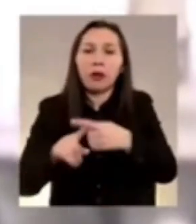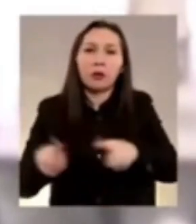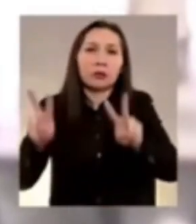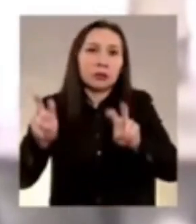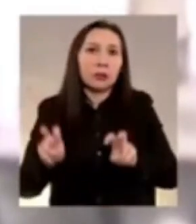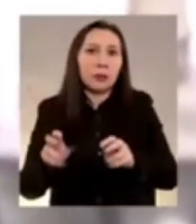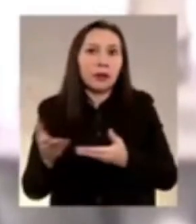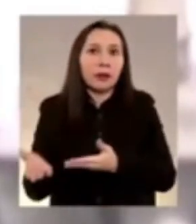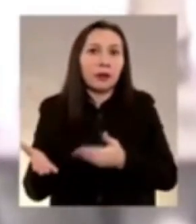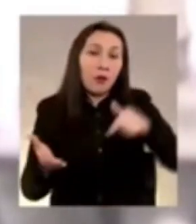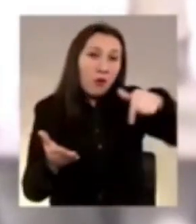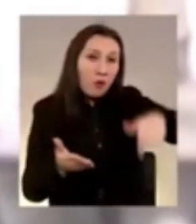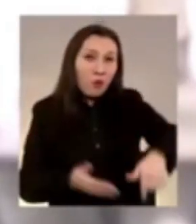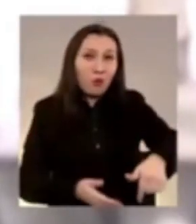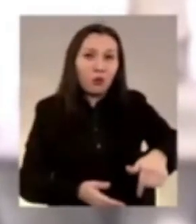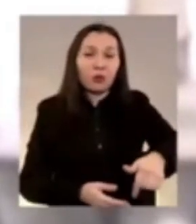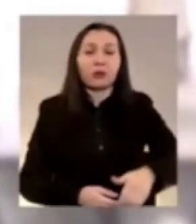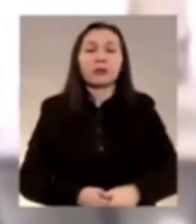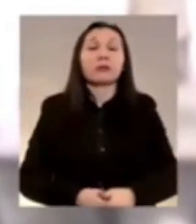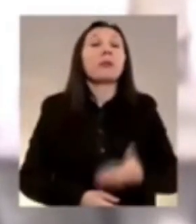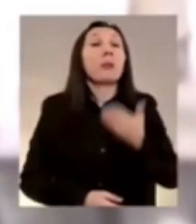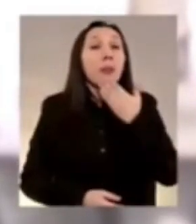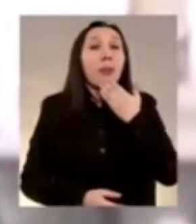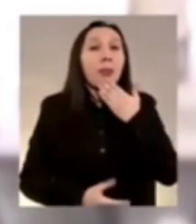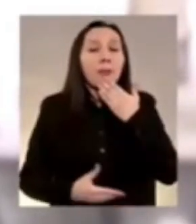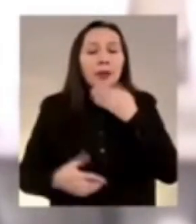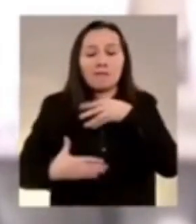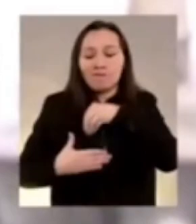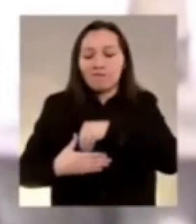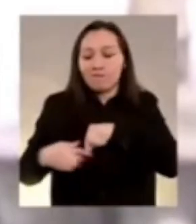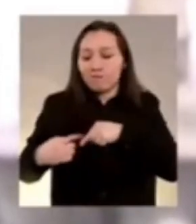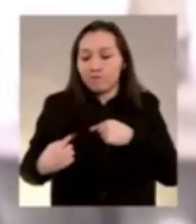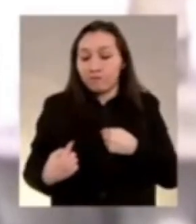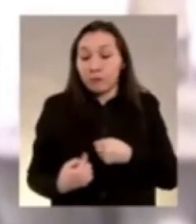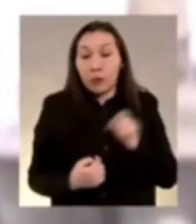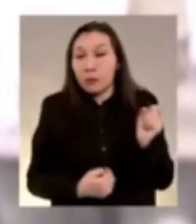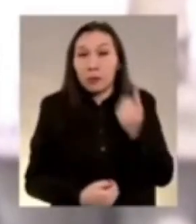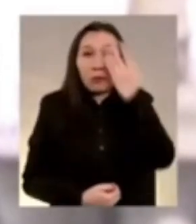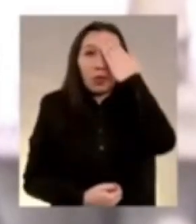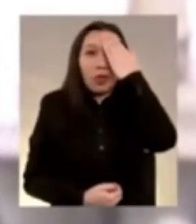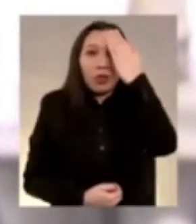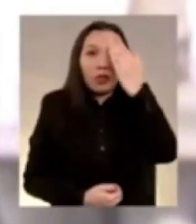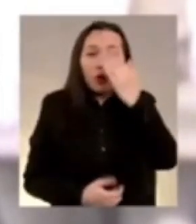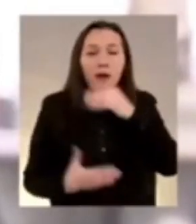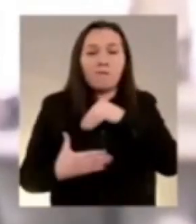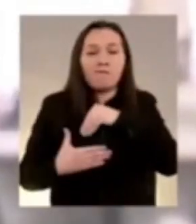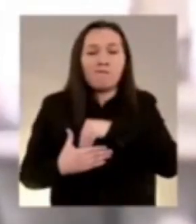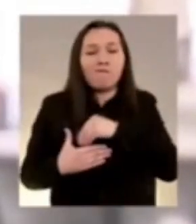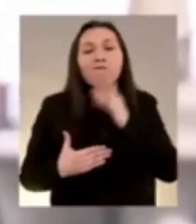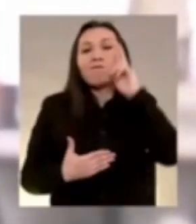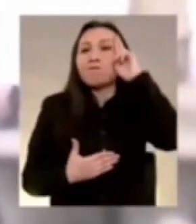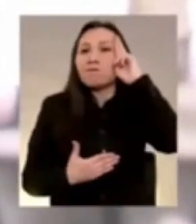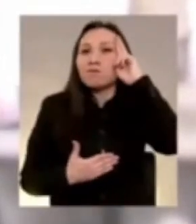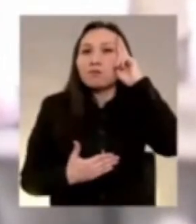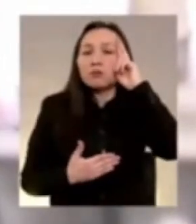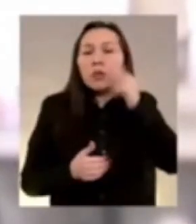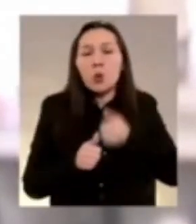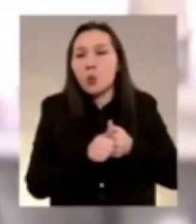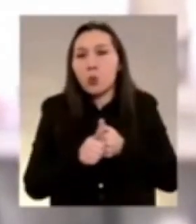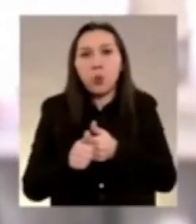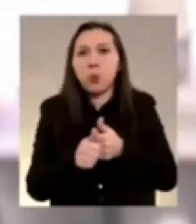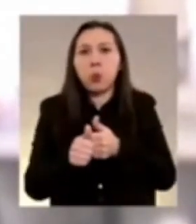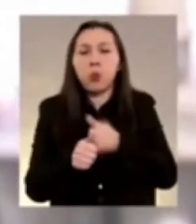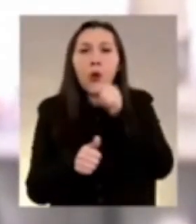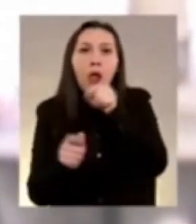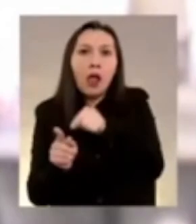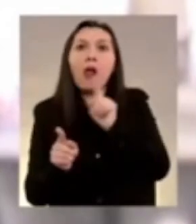Hoy también llevamos en nuestros corazones a quienes desde el primer día fueron perseguidos por